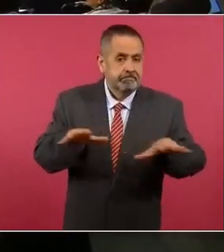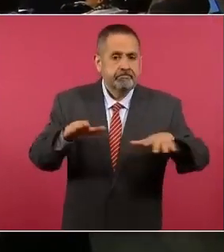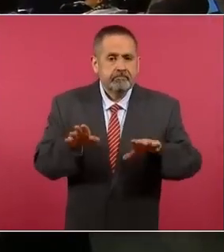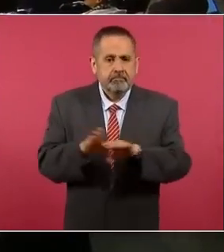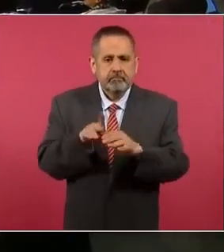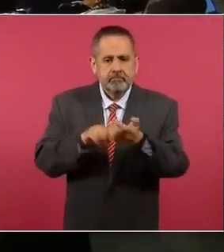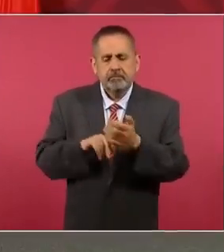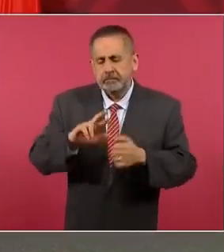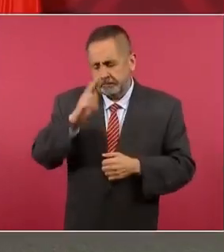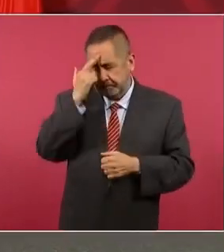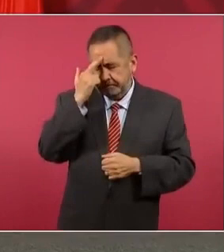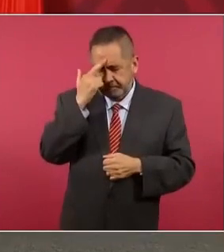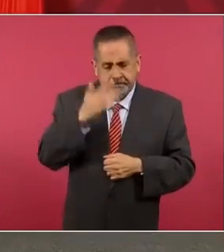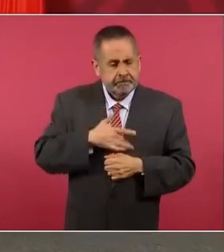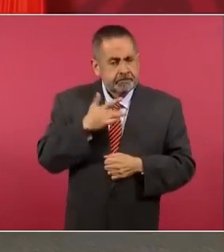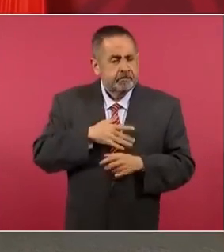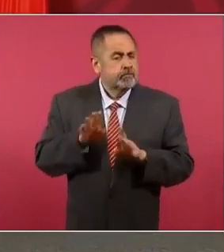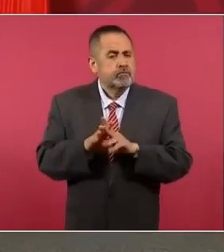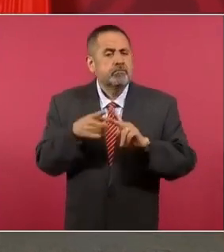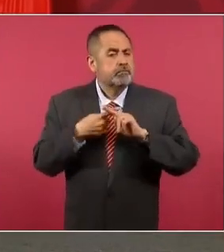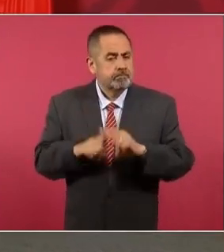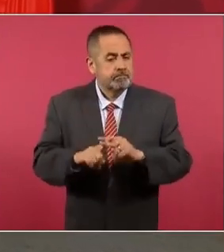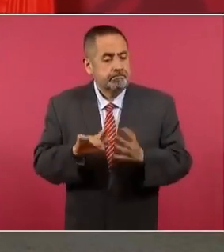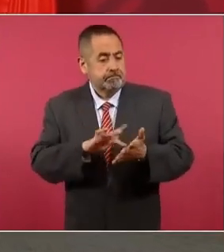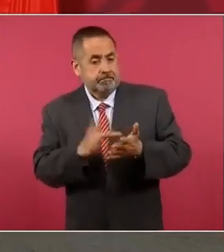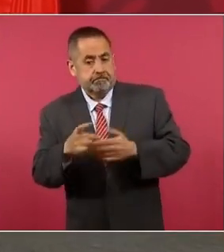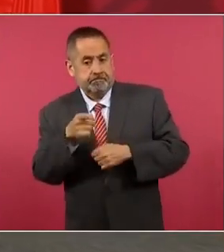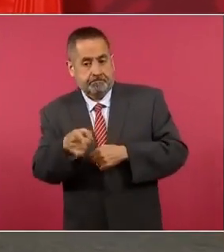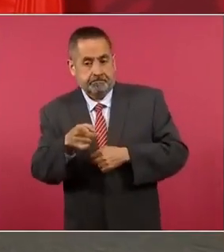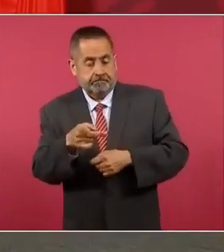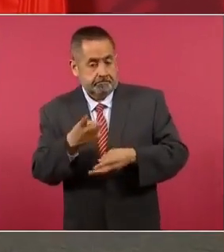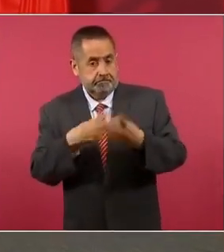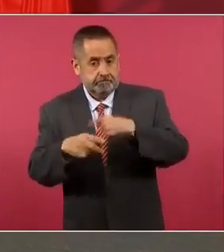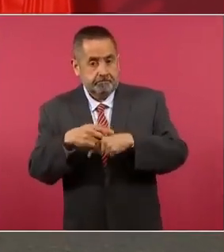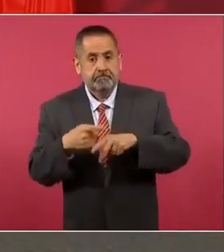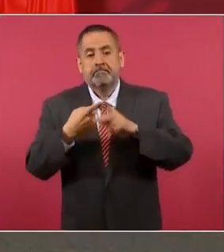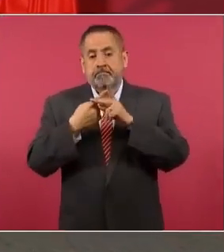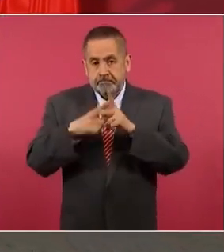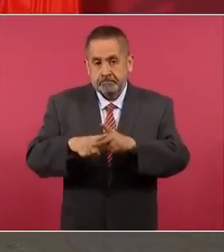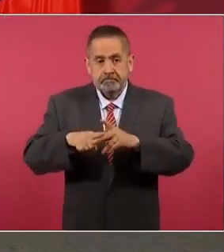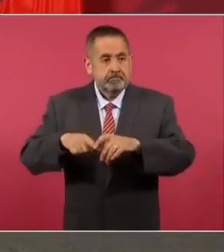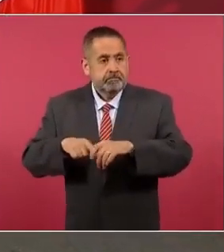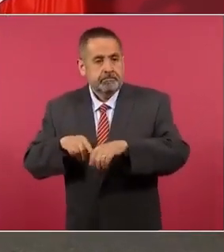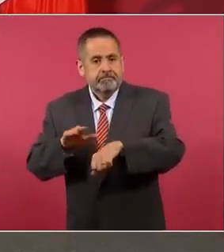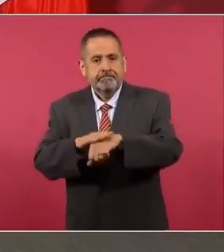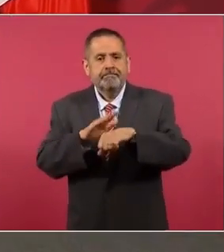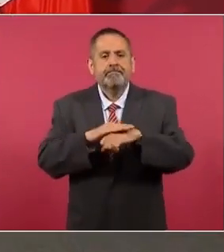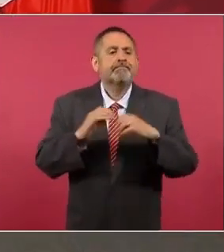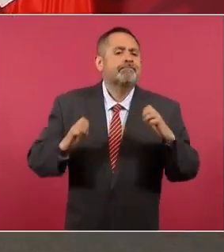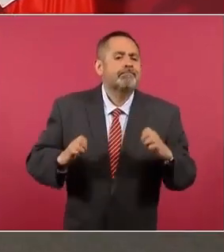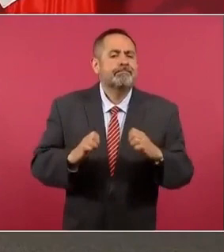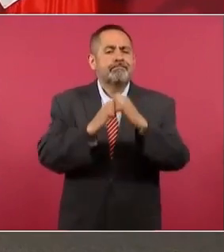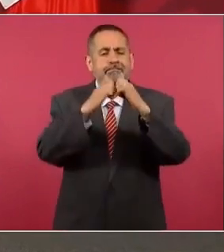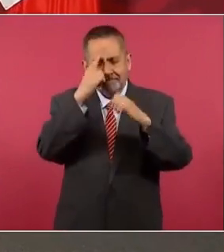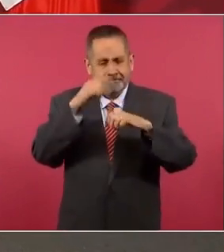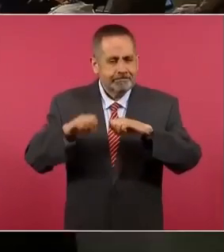hay que recordarlos porque gracias a ellos se inició con lo de la alerta sísmica.